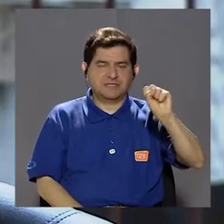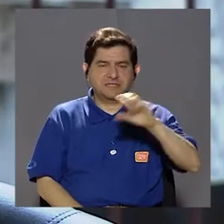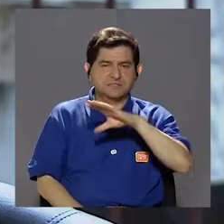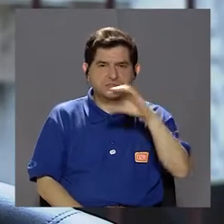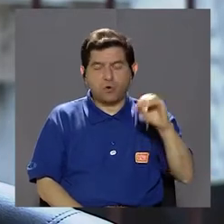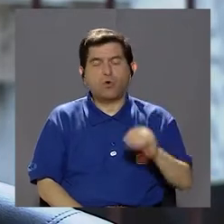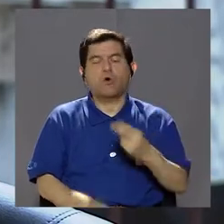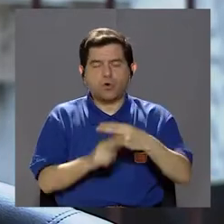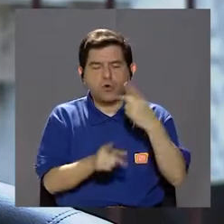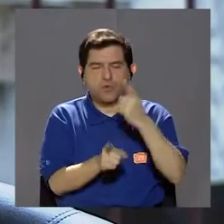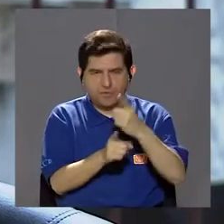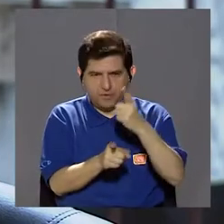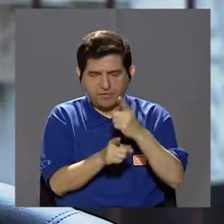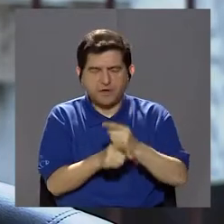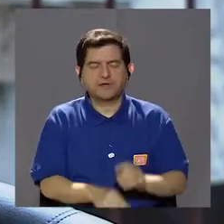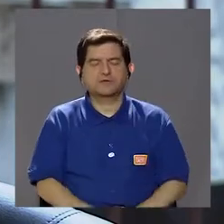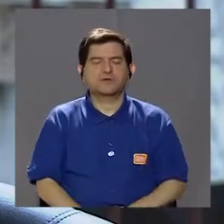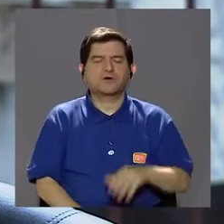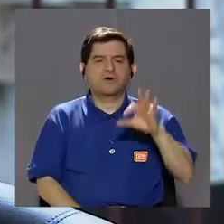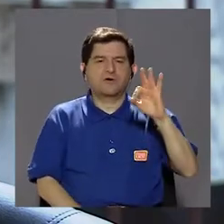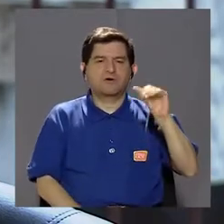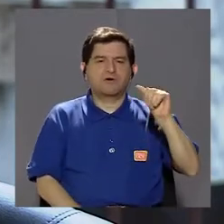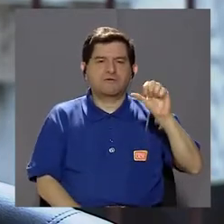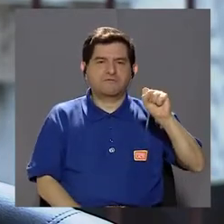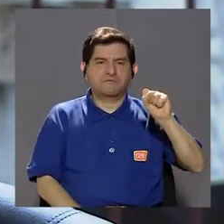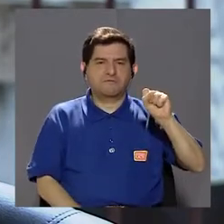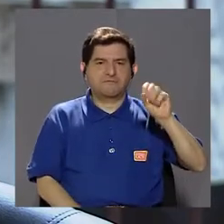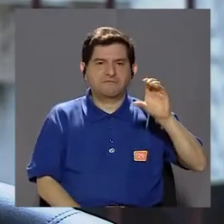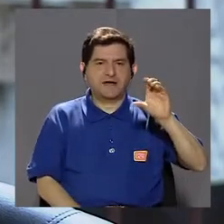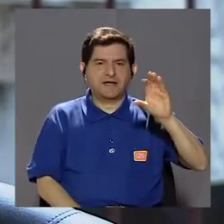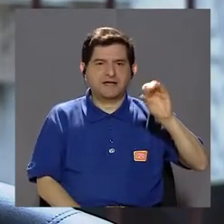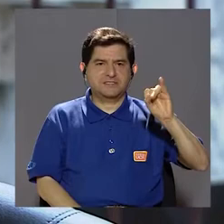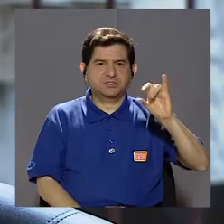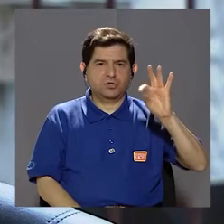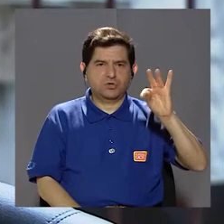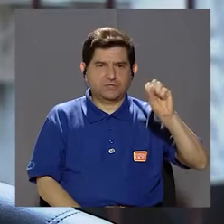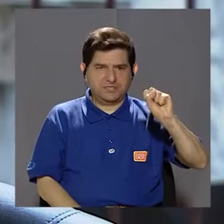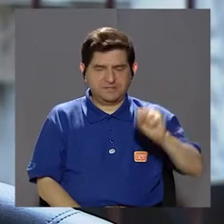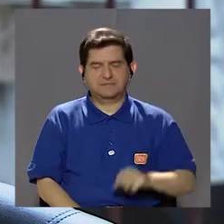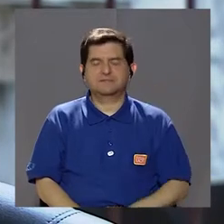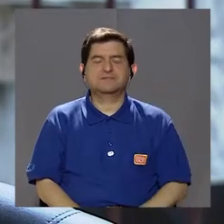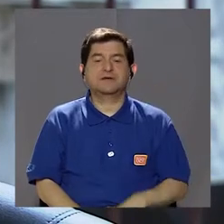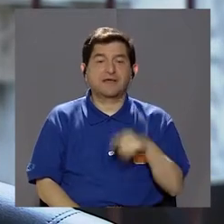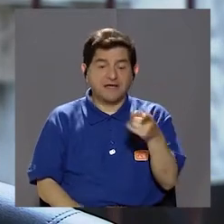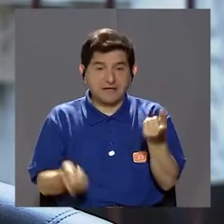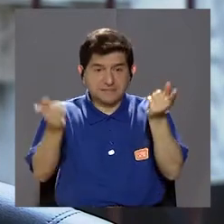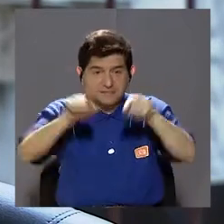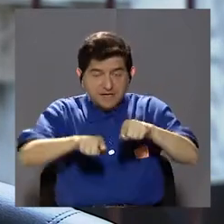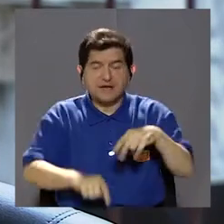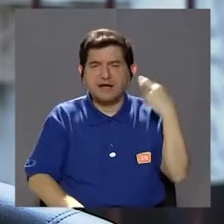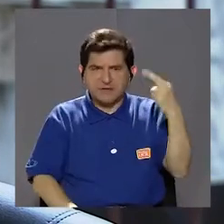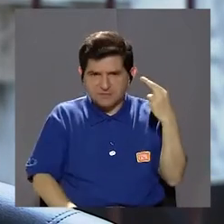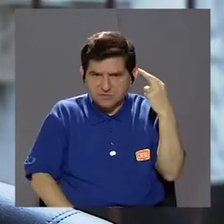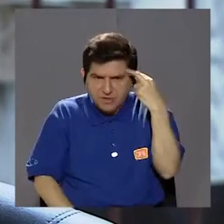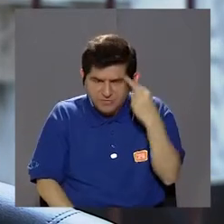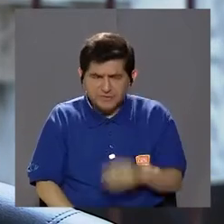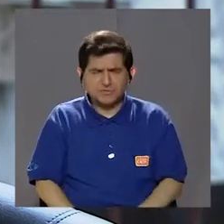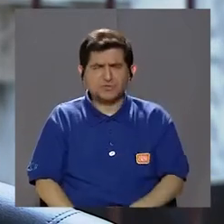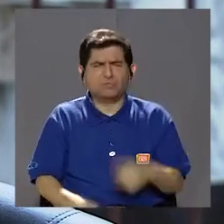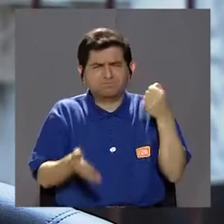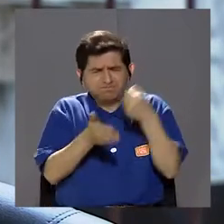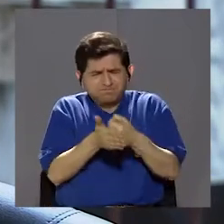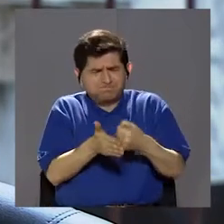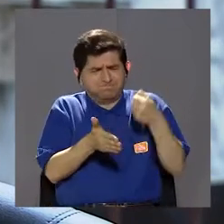plantar, que es como deberíamos de llamarlo hoy en día. La facitis se va a dar por el exceso